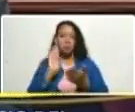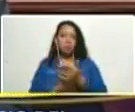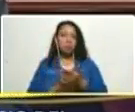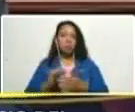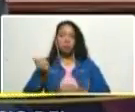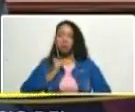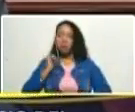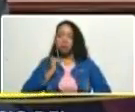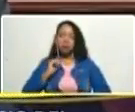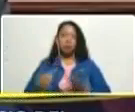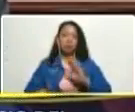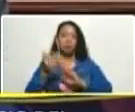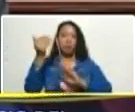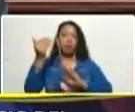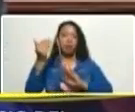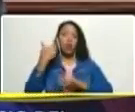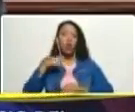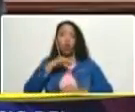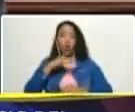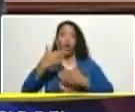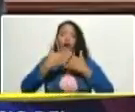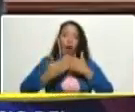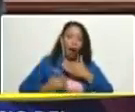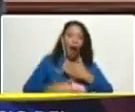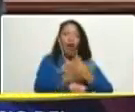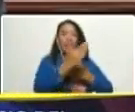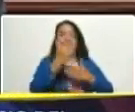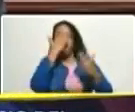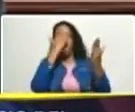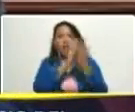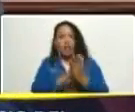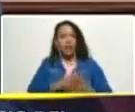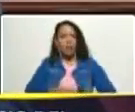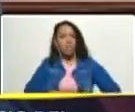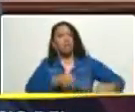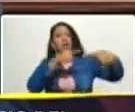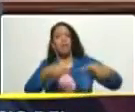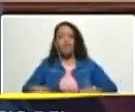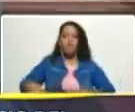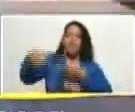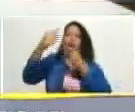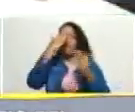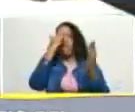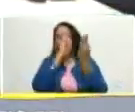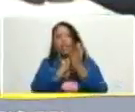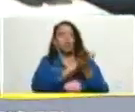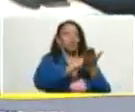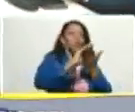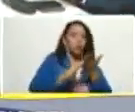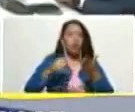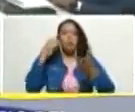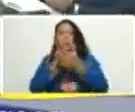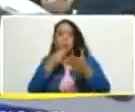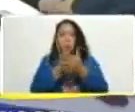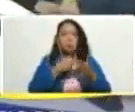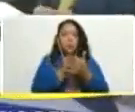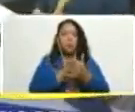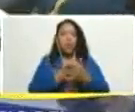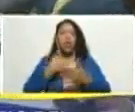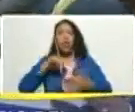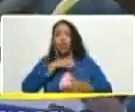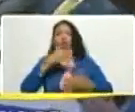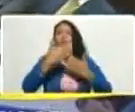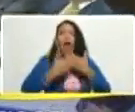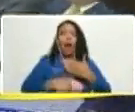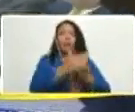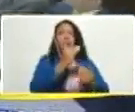pongan lo que vamos es para adelante allí mira enfrentando situaciones y luchando batallando lo que vamos es para adelante